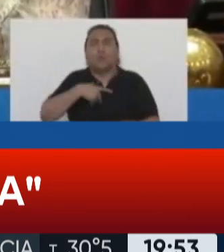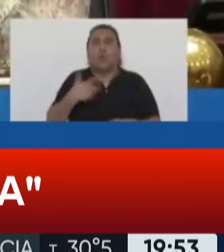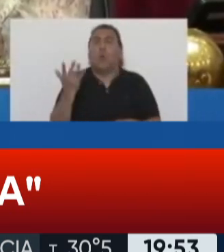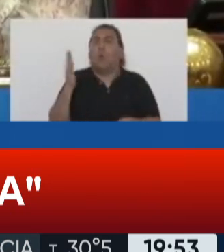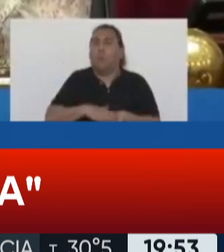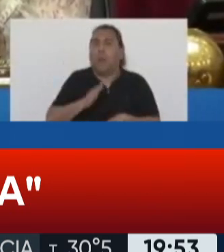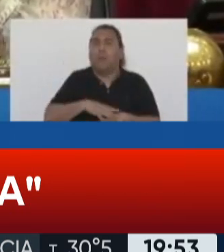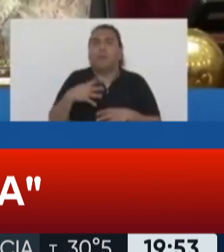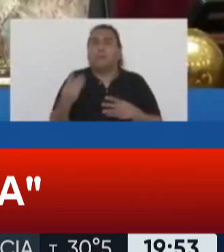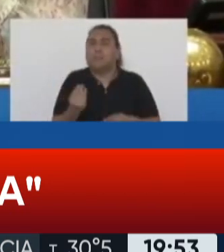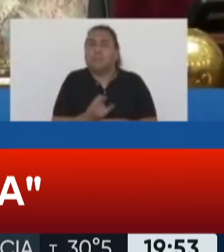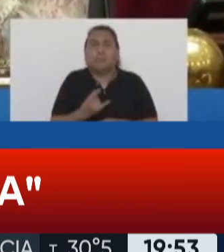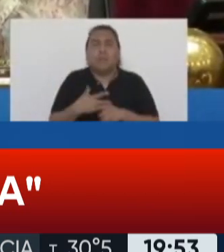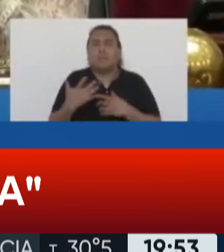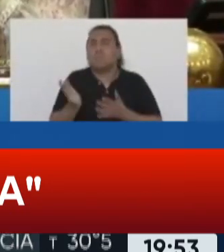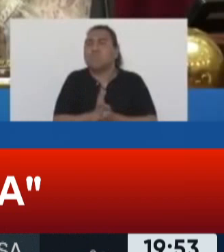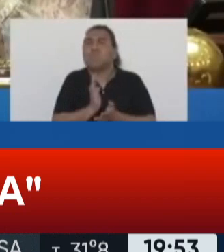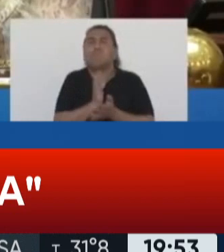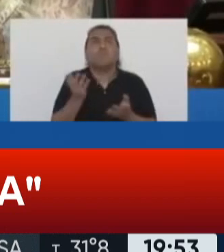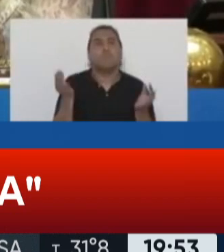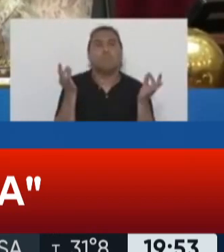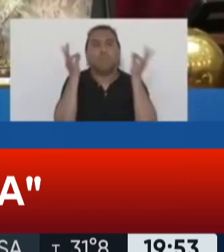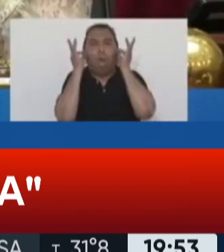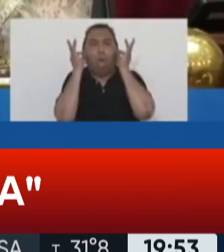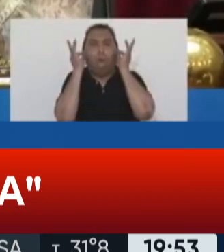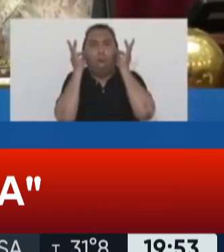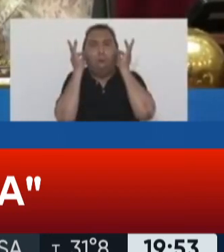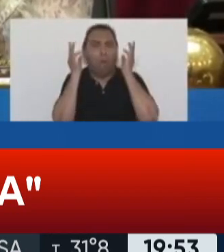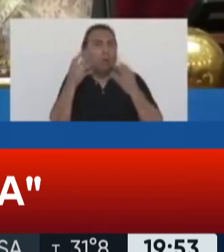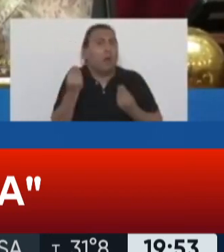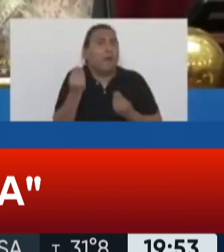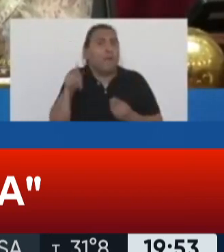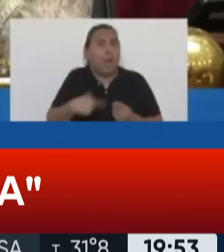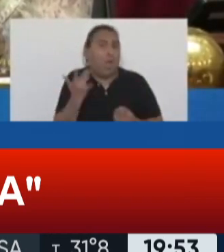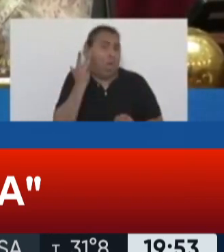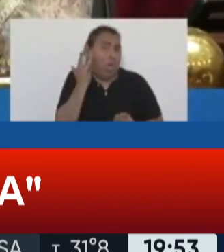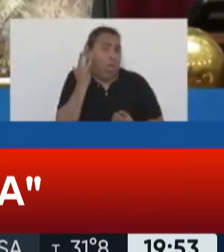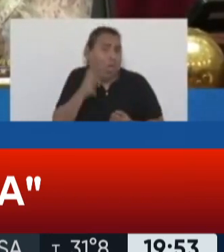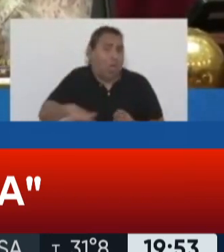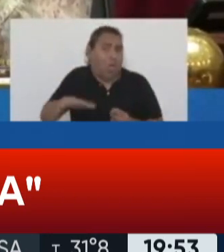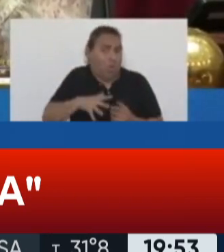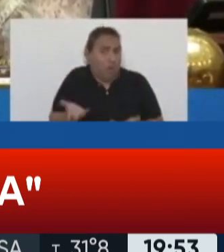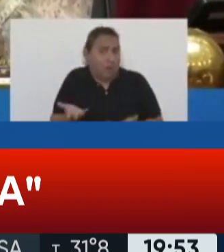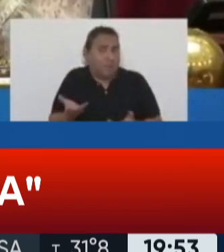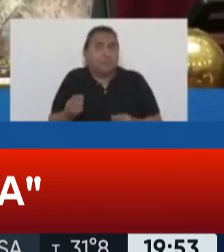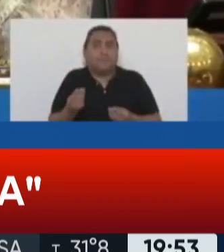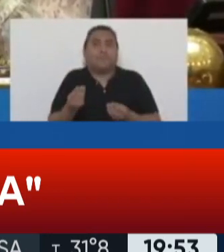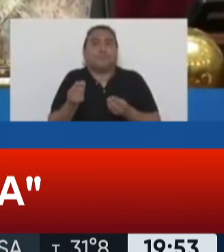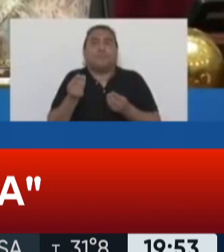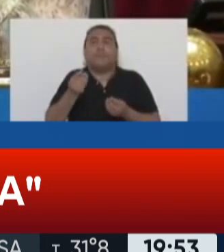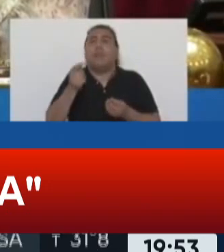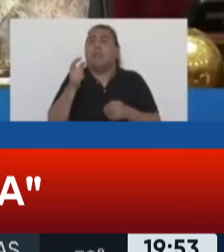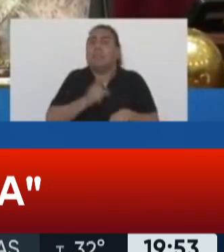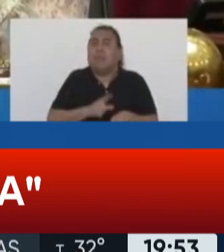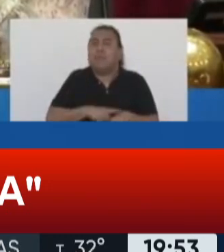oídos, todos, nosotros también. No hay más tiempo para eso. Nadie tiene más tiempo para